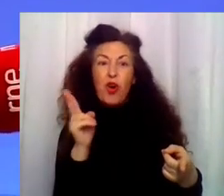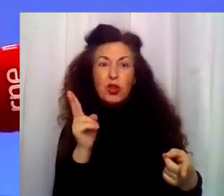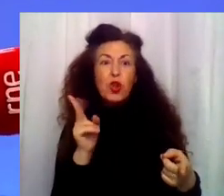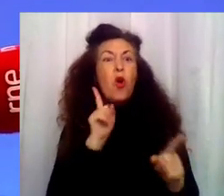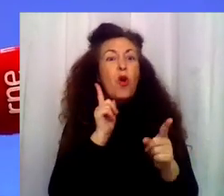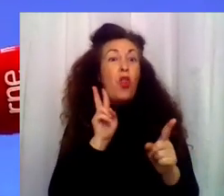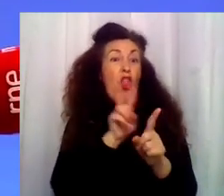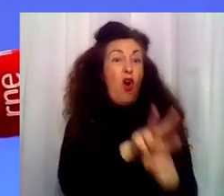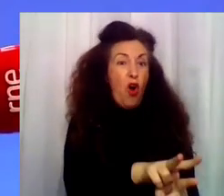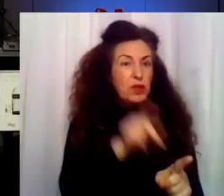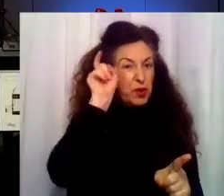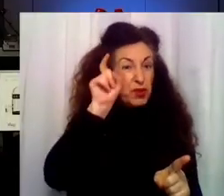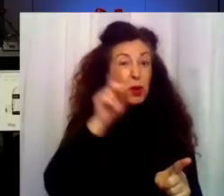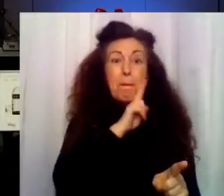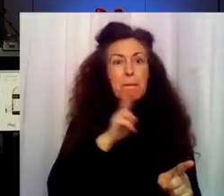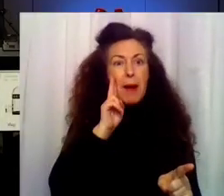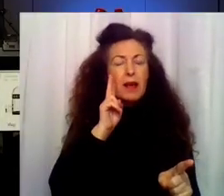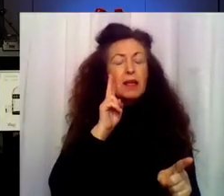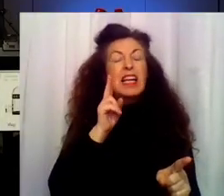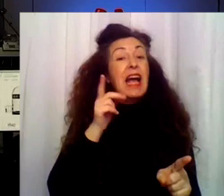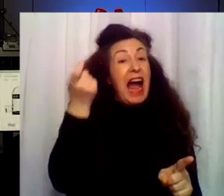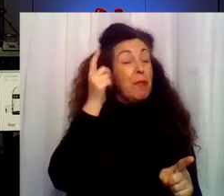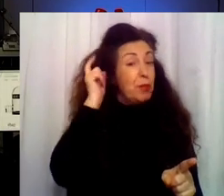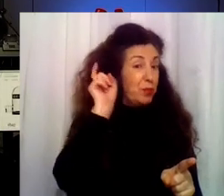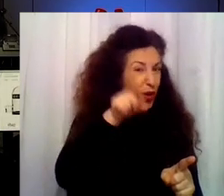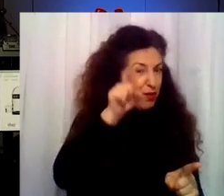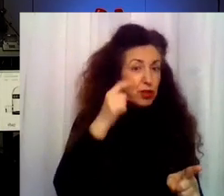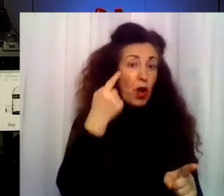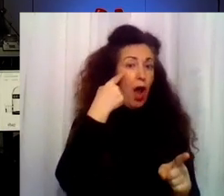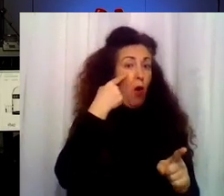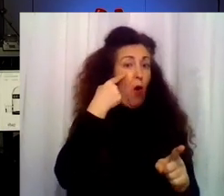que ahora pierda un ojo. Los padres ya han sido puestos a disposición judicial.